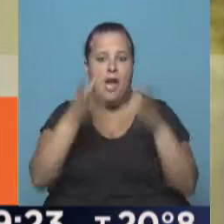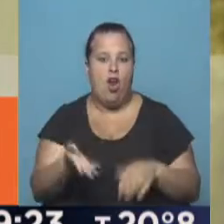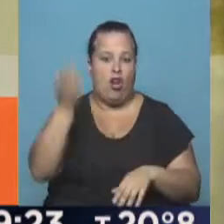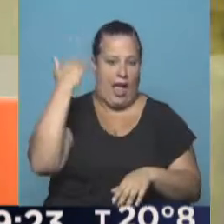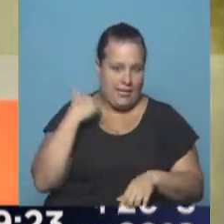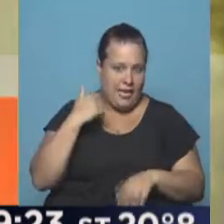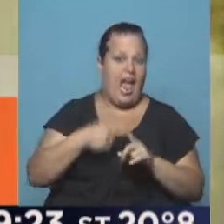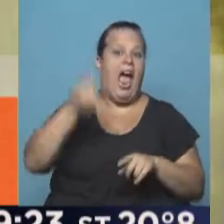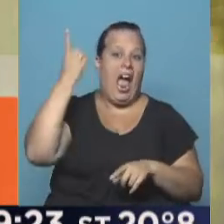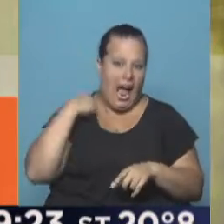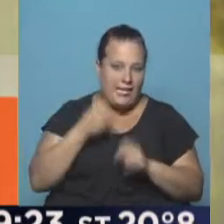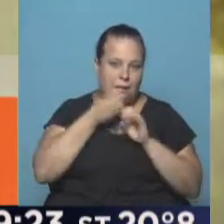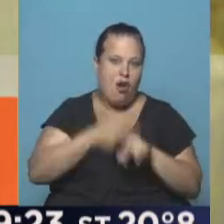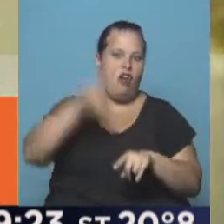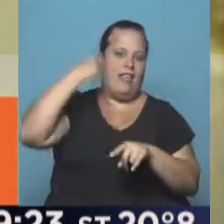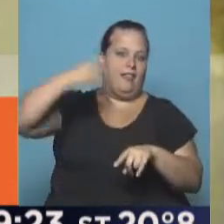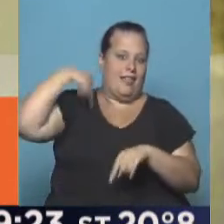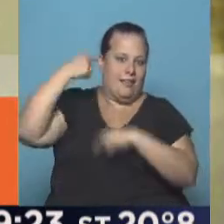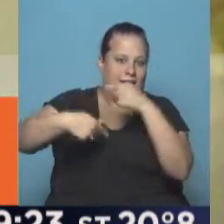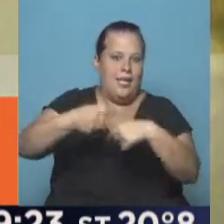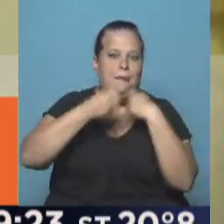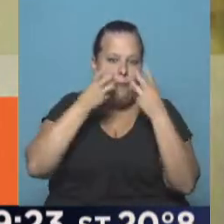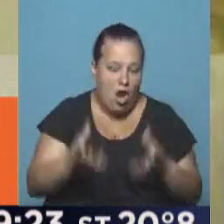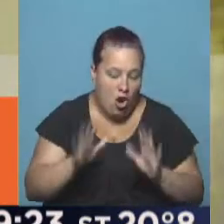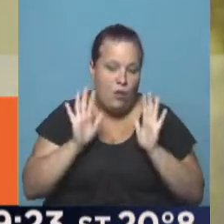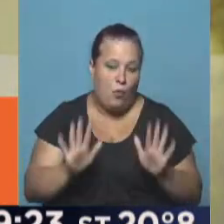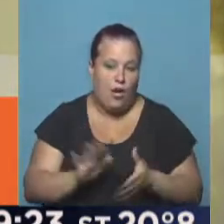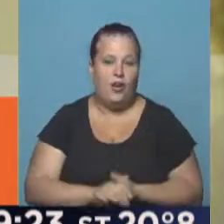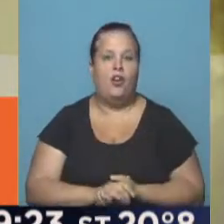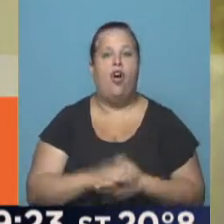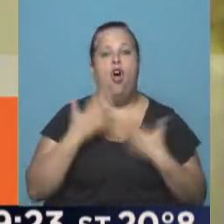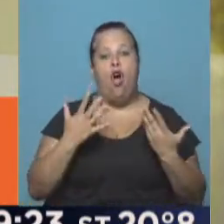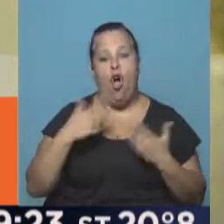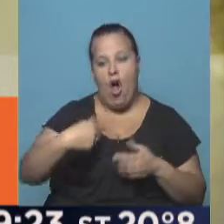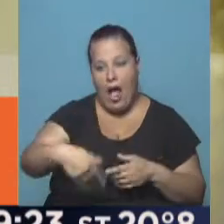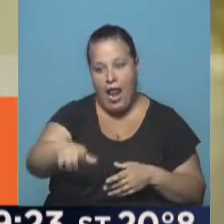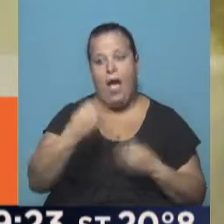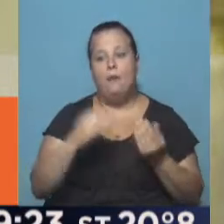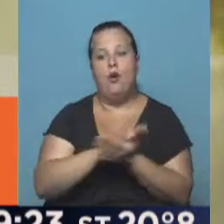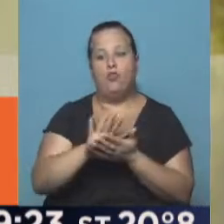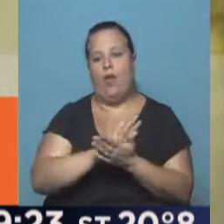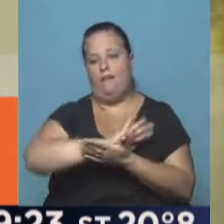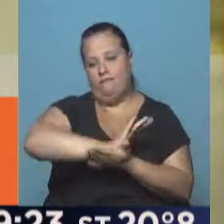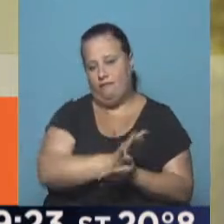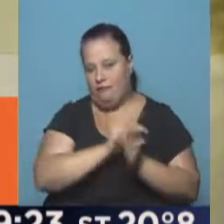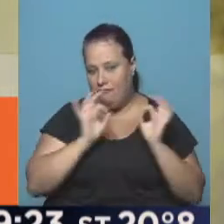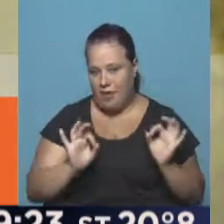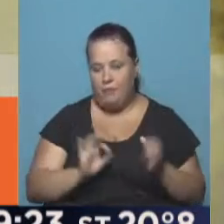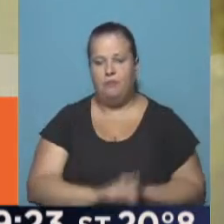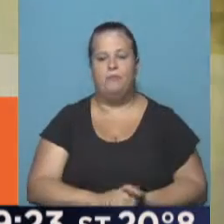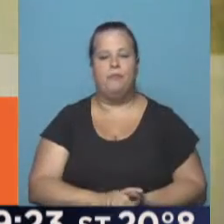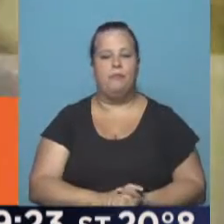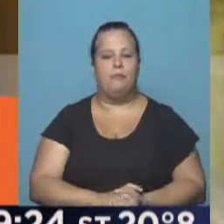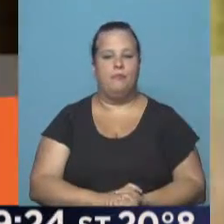que el de ayer y el de ayer mejor que el del día anterior. Así que espero que en los próximos días tengamos el tema resuelto.